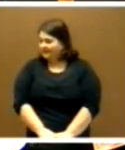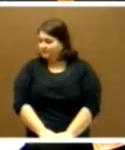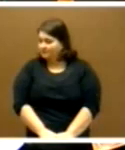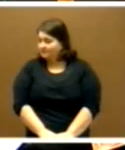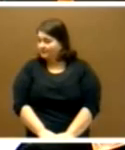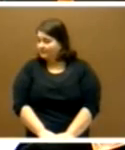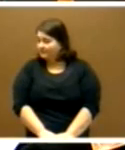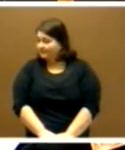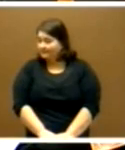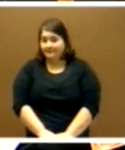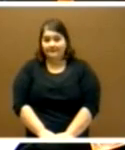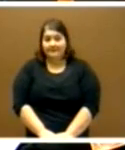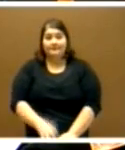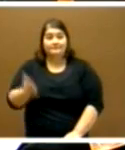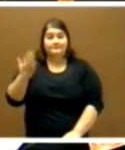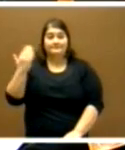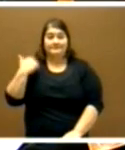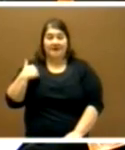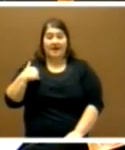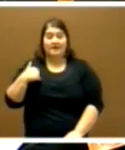Gracias, señora diputada.